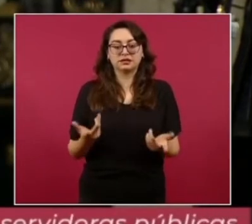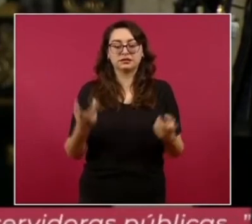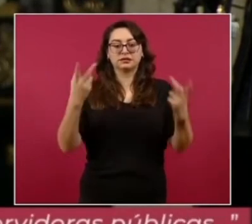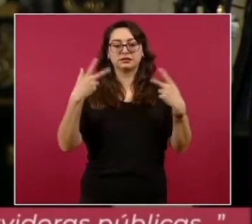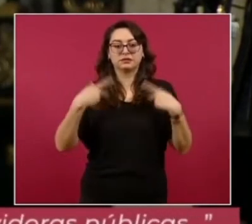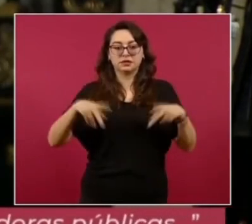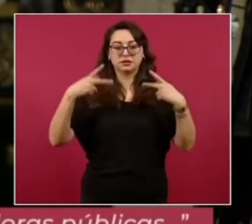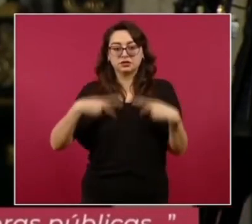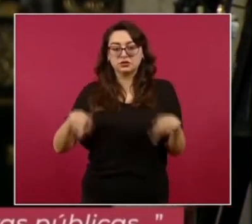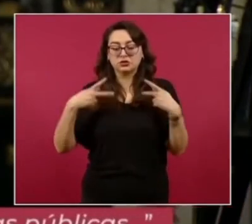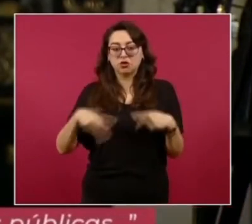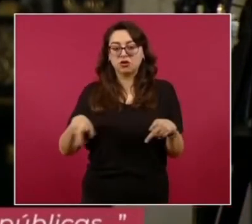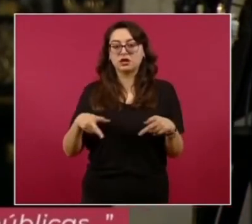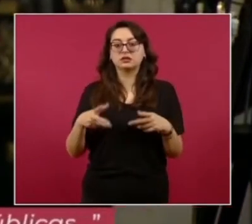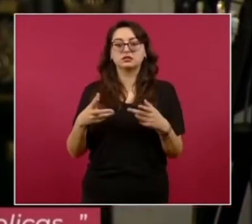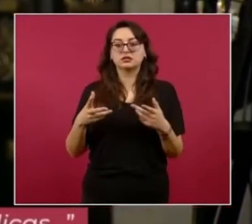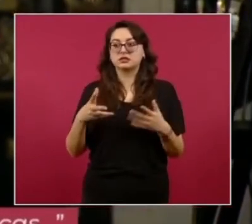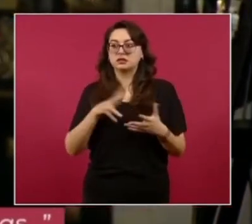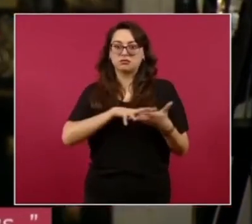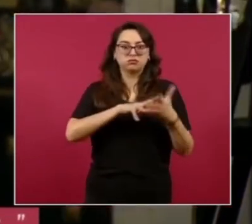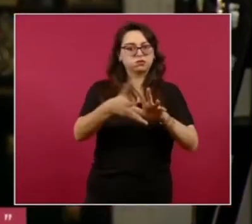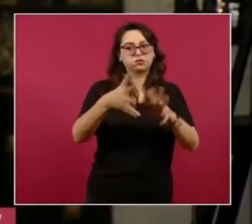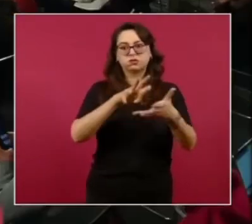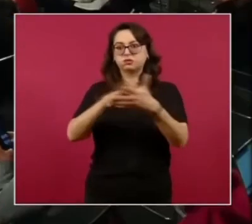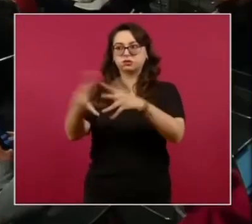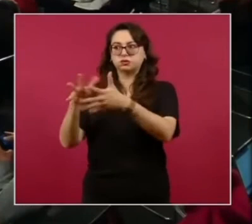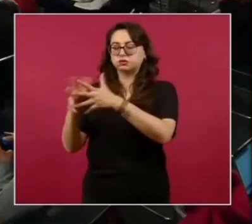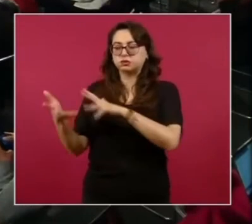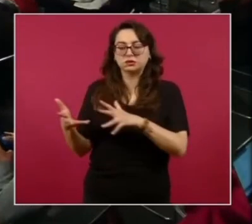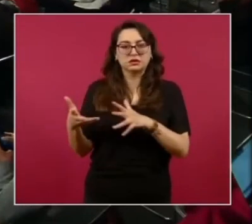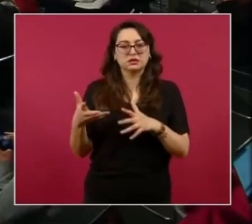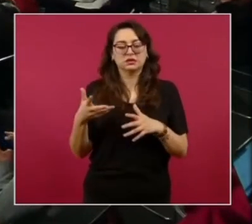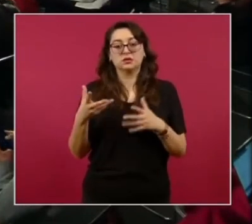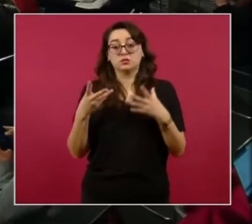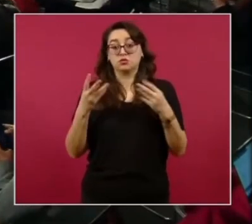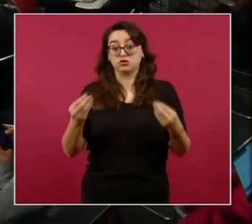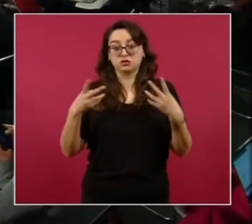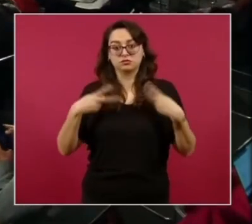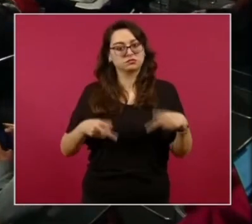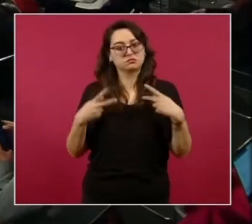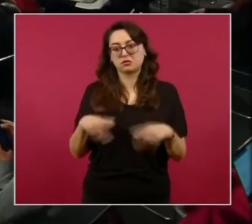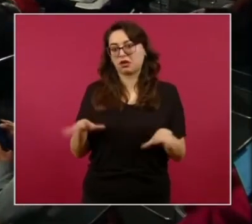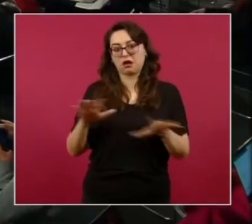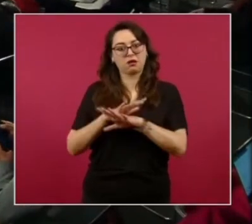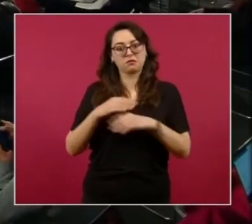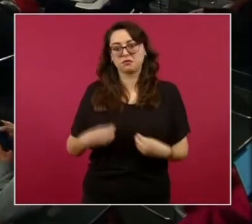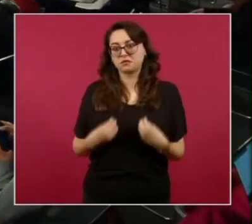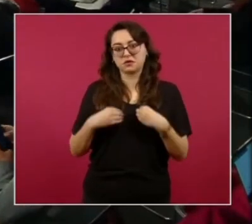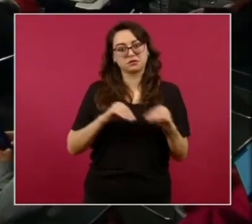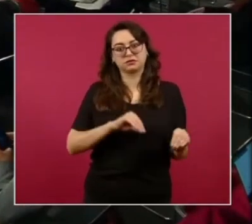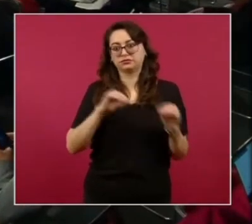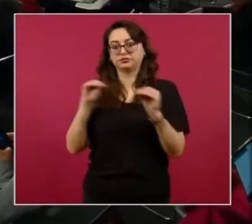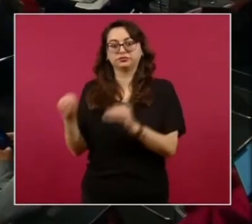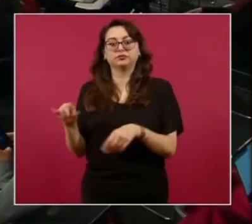A consecuencia de esta violencia en la región Sierra y en el estado de Guerrero Muchas comunidades han sido